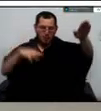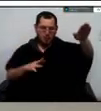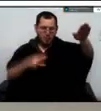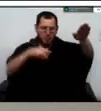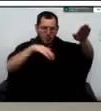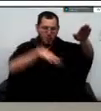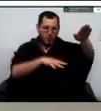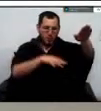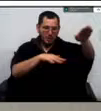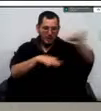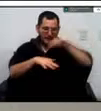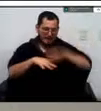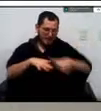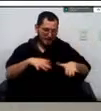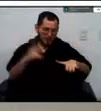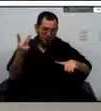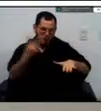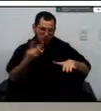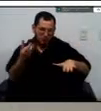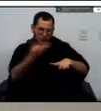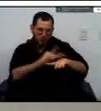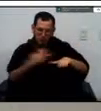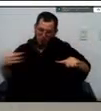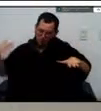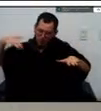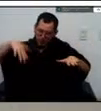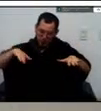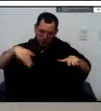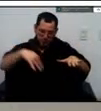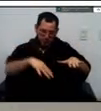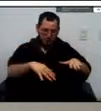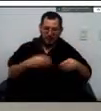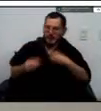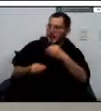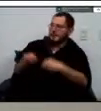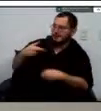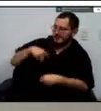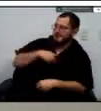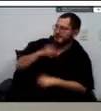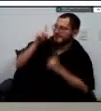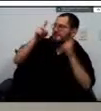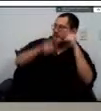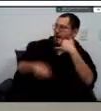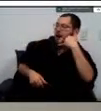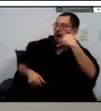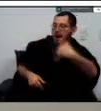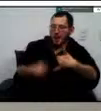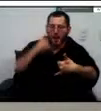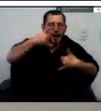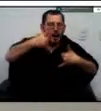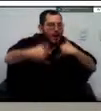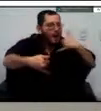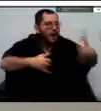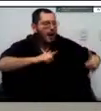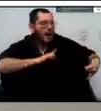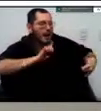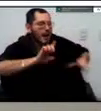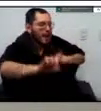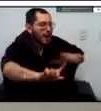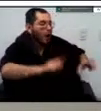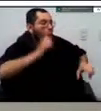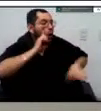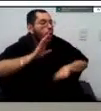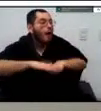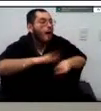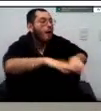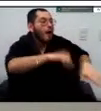nosotros nos comunicamos con la comunidad vía telefónica con los líderes y la comunidad ellos ya saben